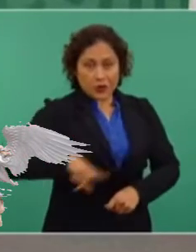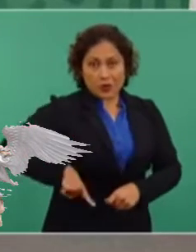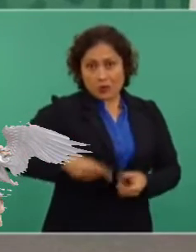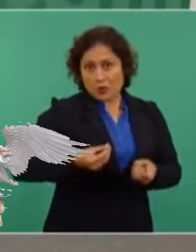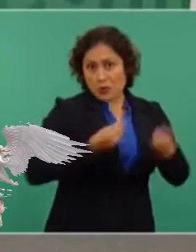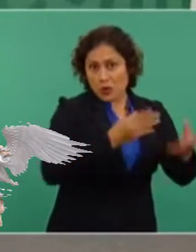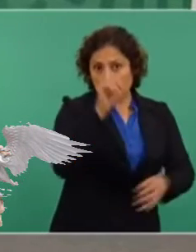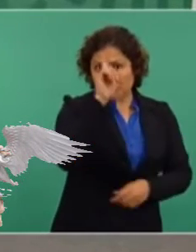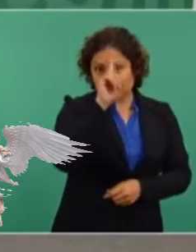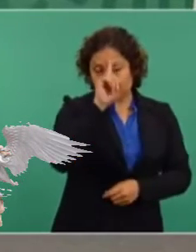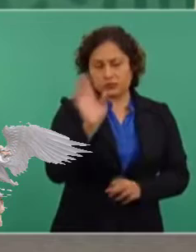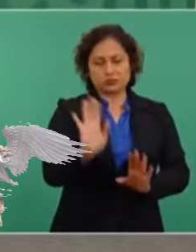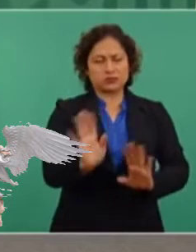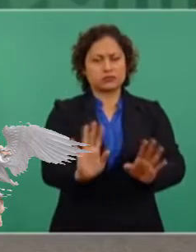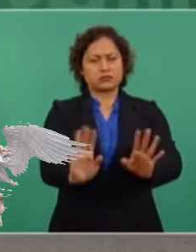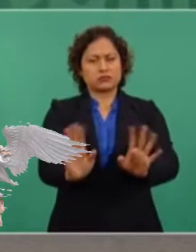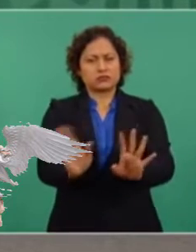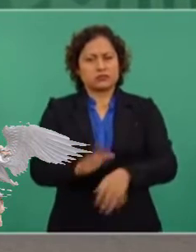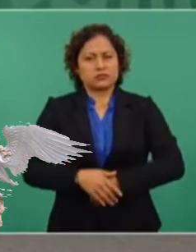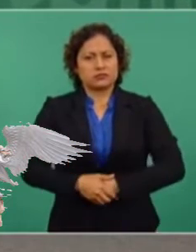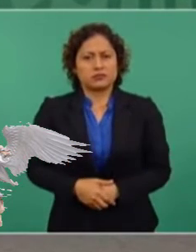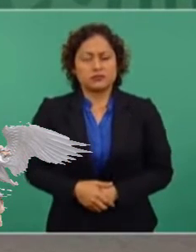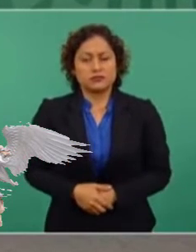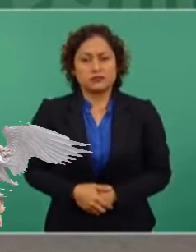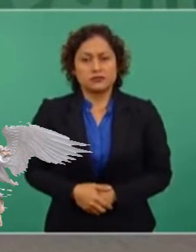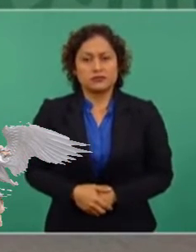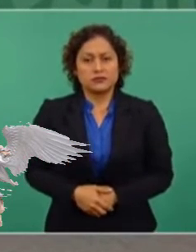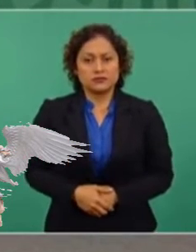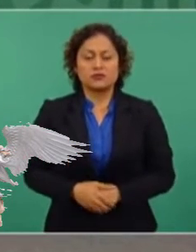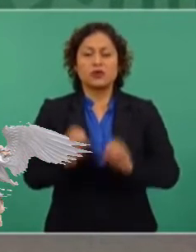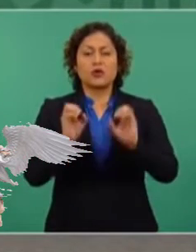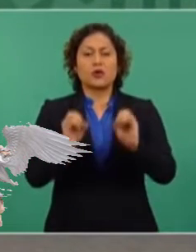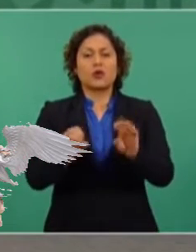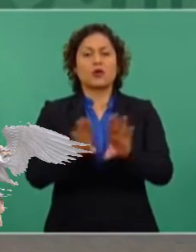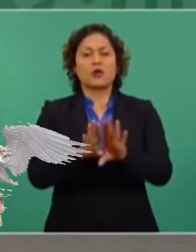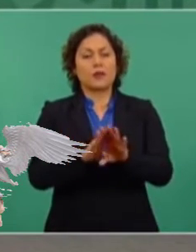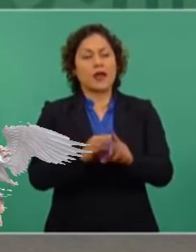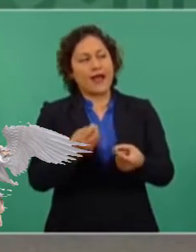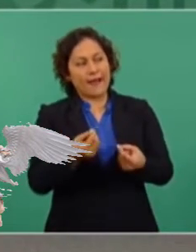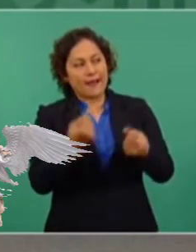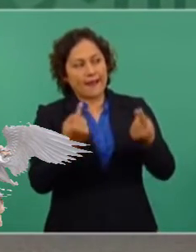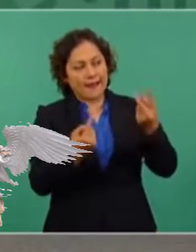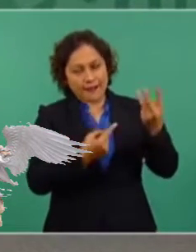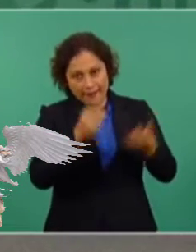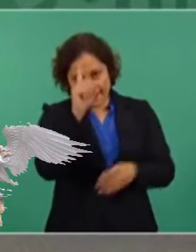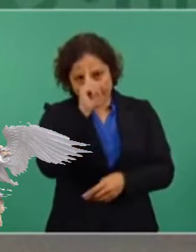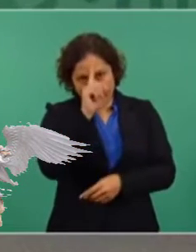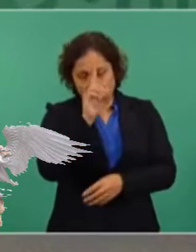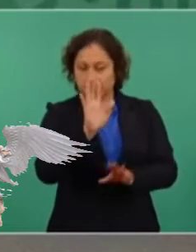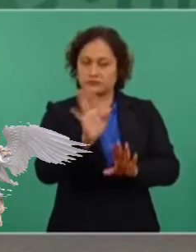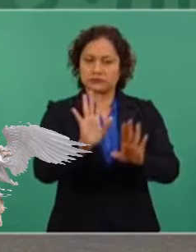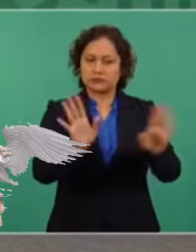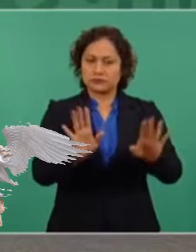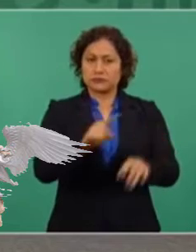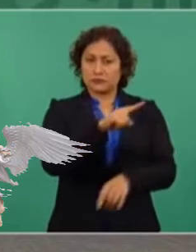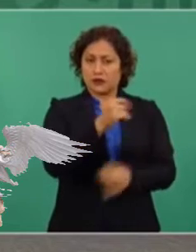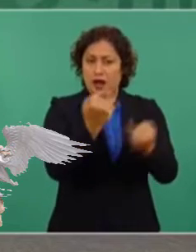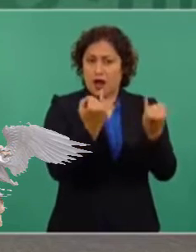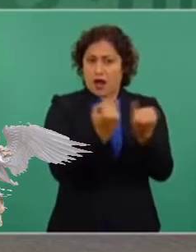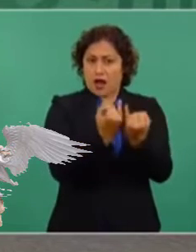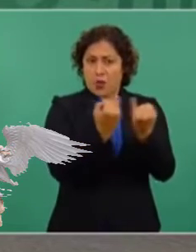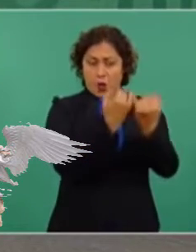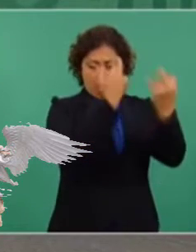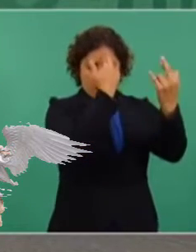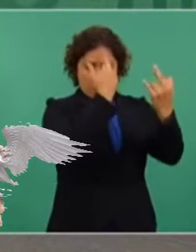a hacerles las recomendaciones y él es muy respetuoso de